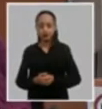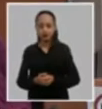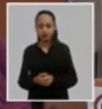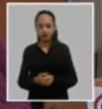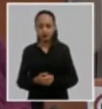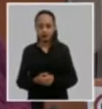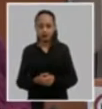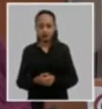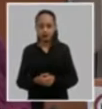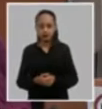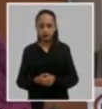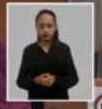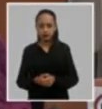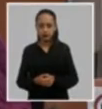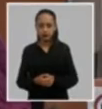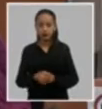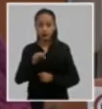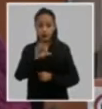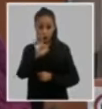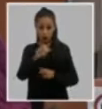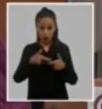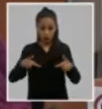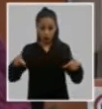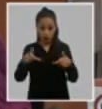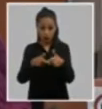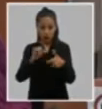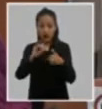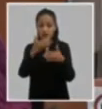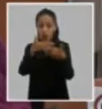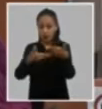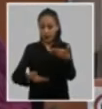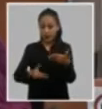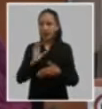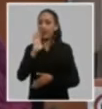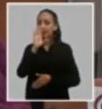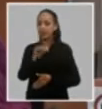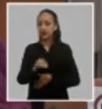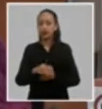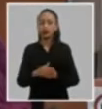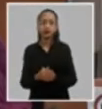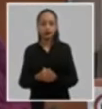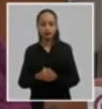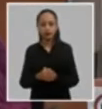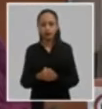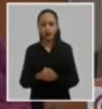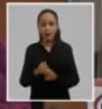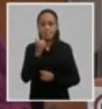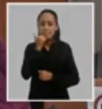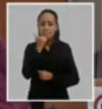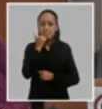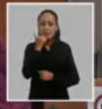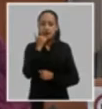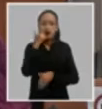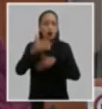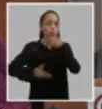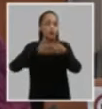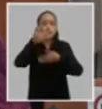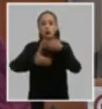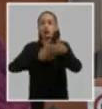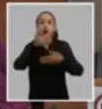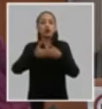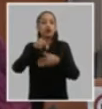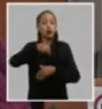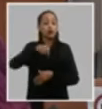en su informe central a este octavo congreso señaló imprimir mayor dinamismo al proceso de actualización del modelo